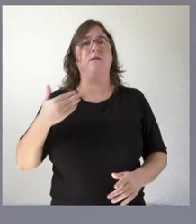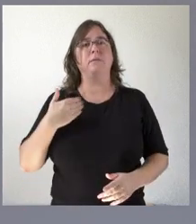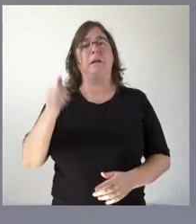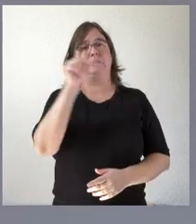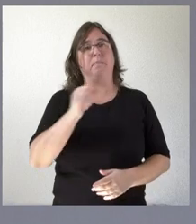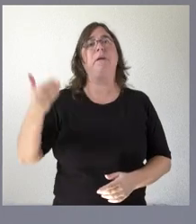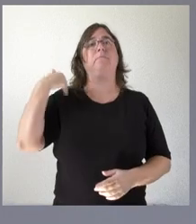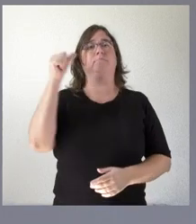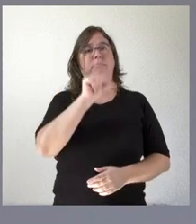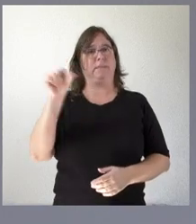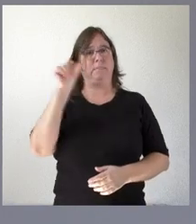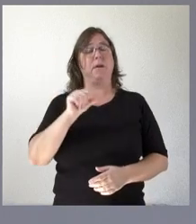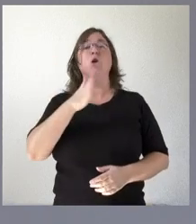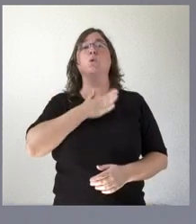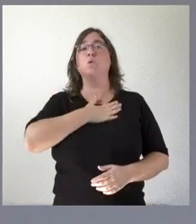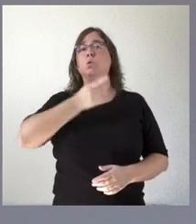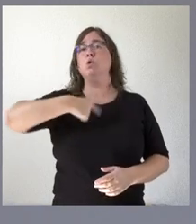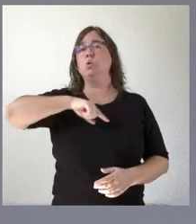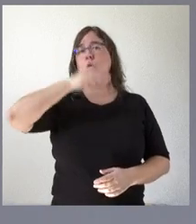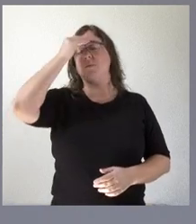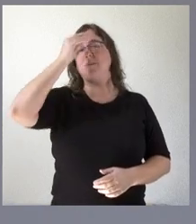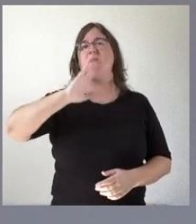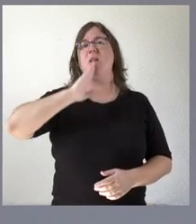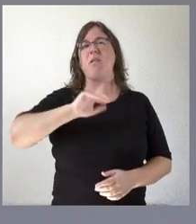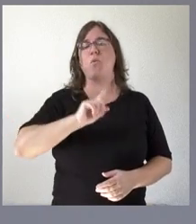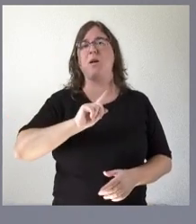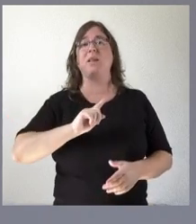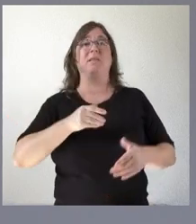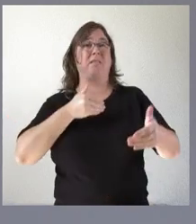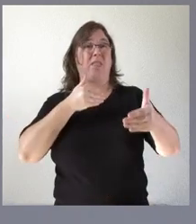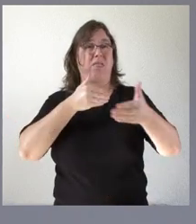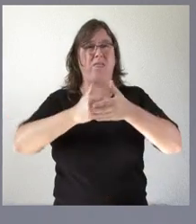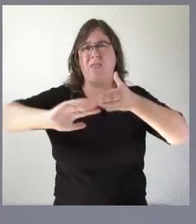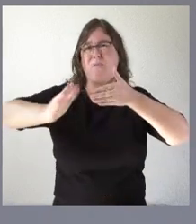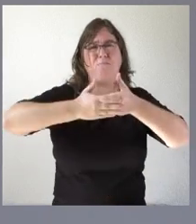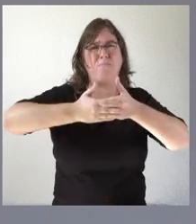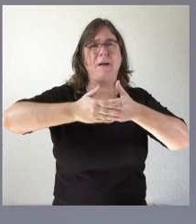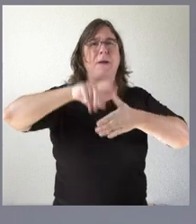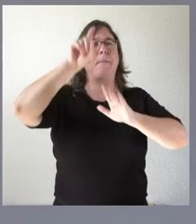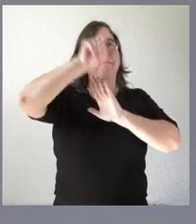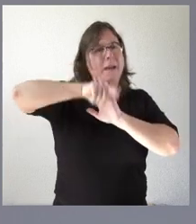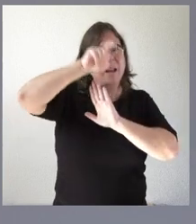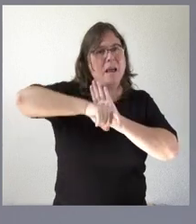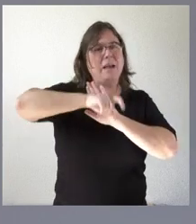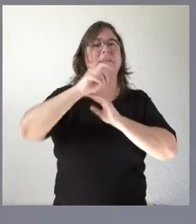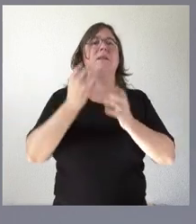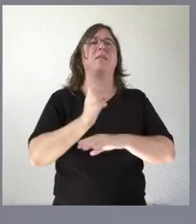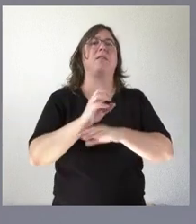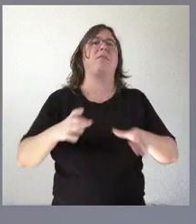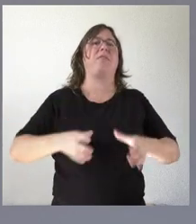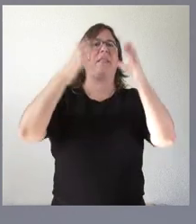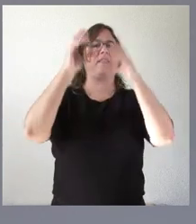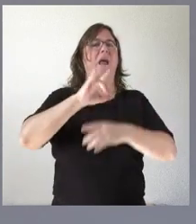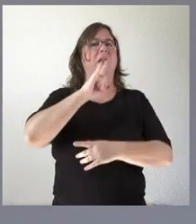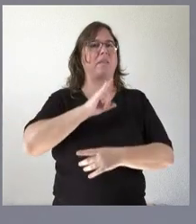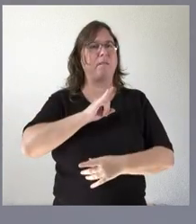anteriores primero nos pareció inadecuado el cierre precipitado de las minas de las térmicas y de la central de Garoña